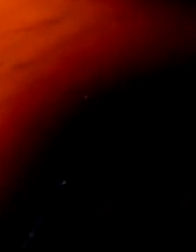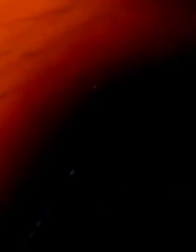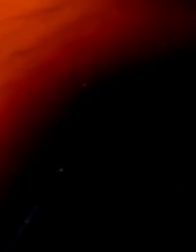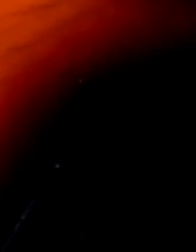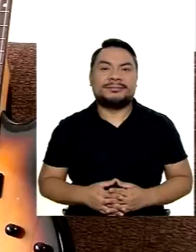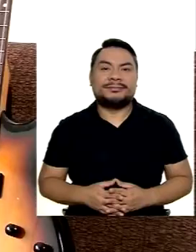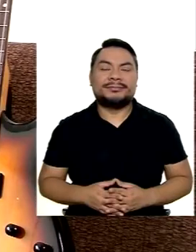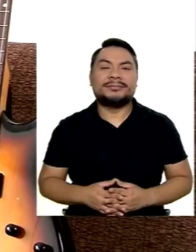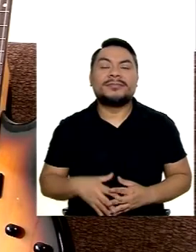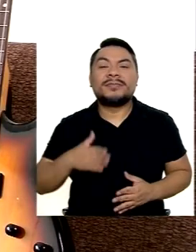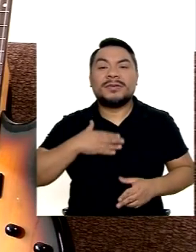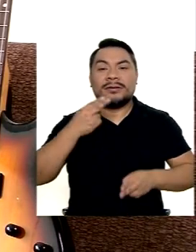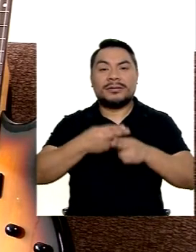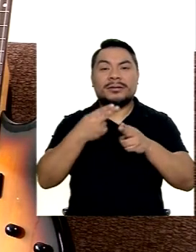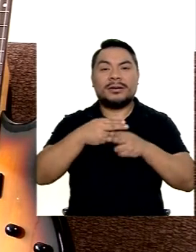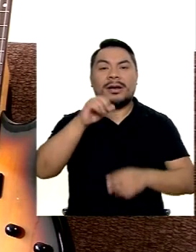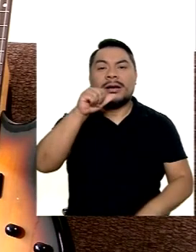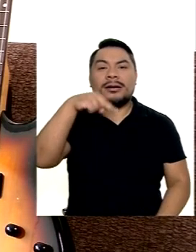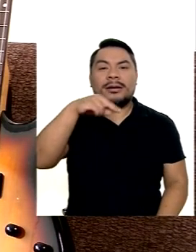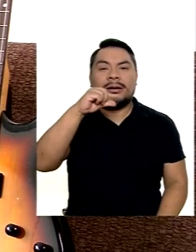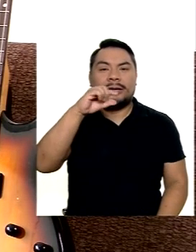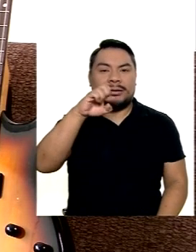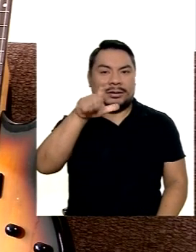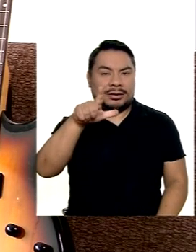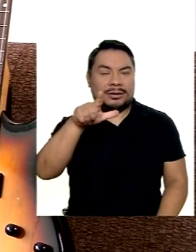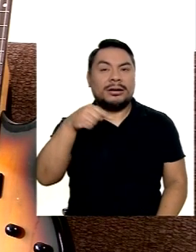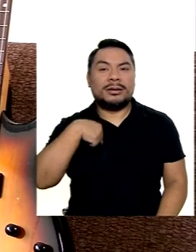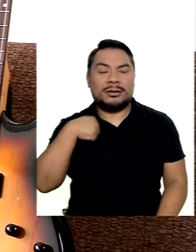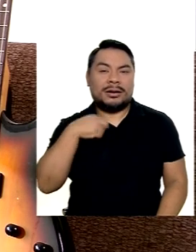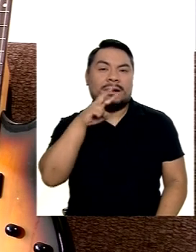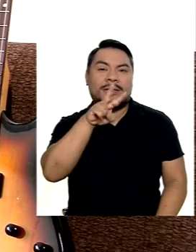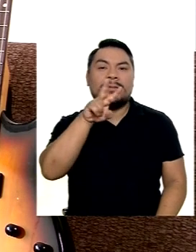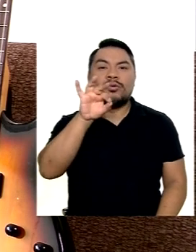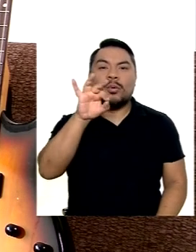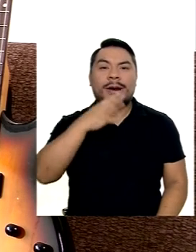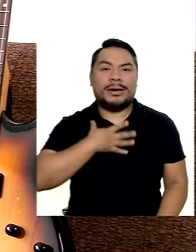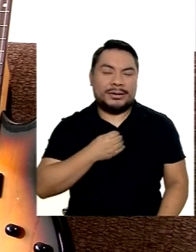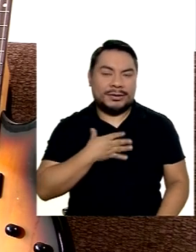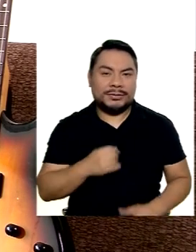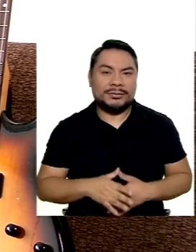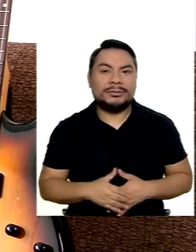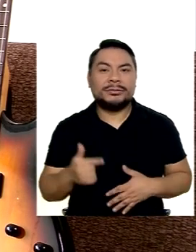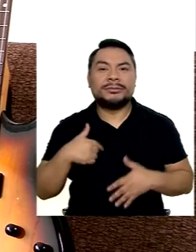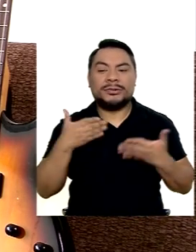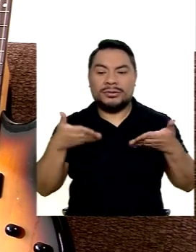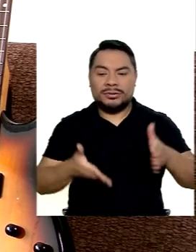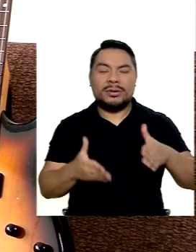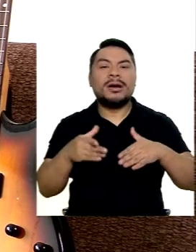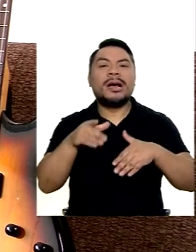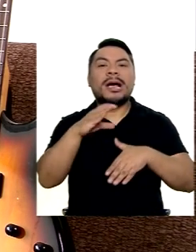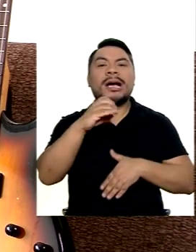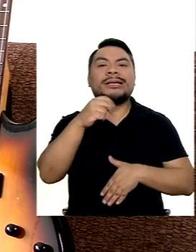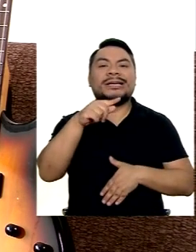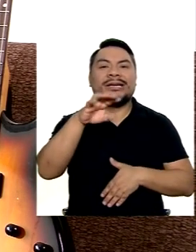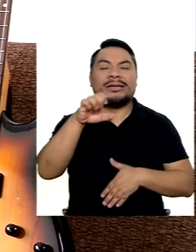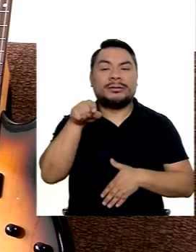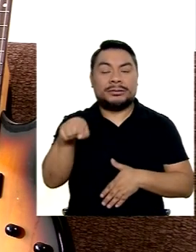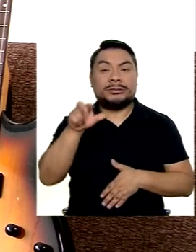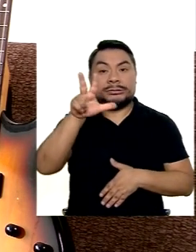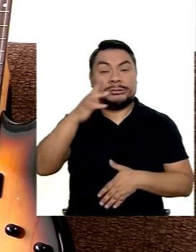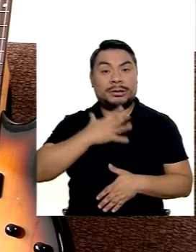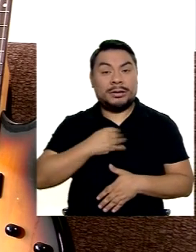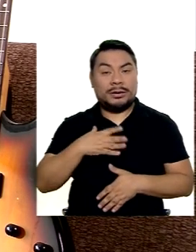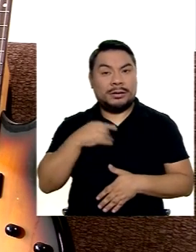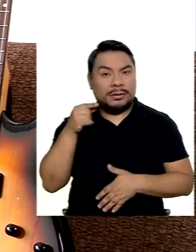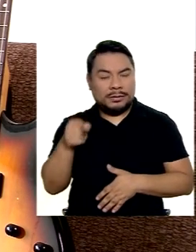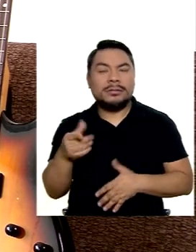Mi nombre es Ángel Sánchez López Tengo 29 años Yo nací en Cañete Y desde los 3